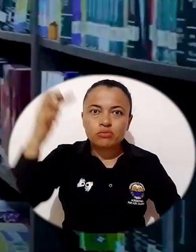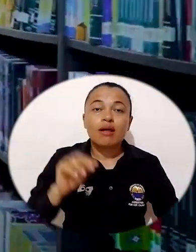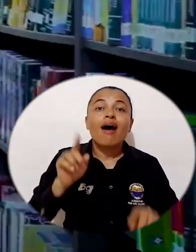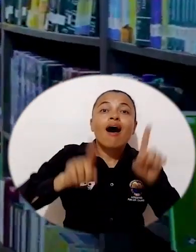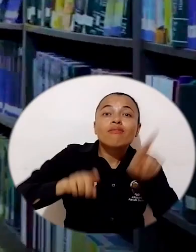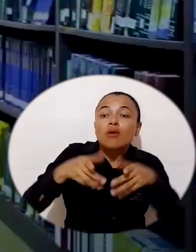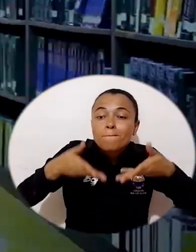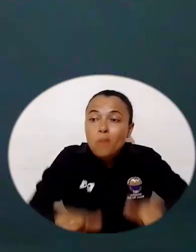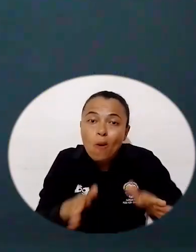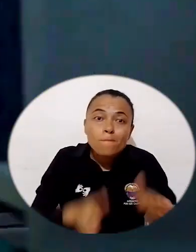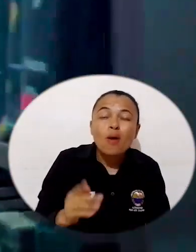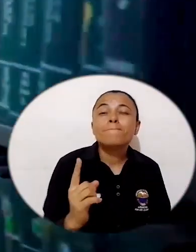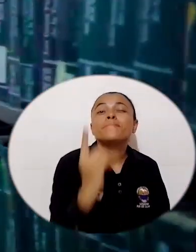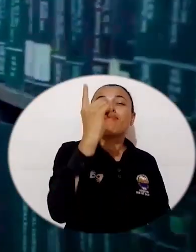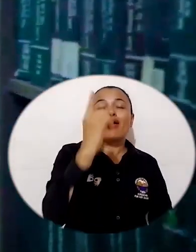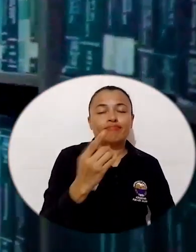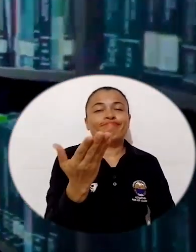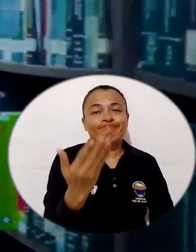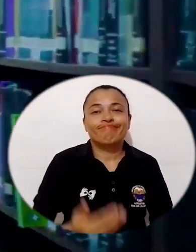los primeros de sus pueblos de origen.